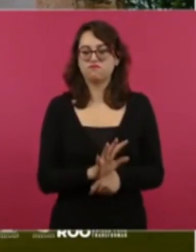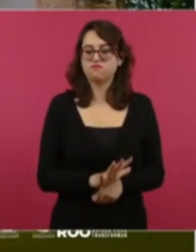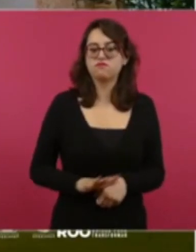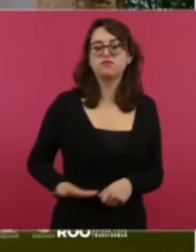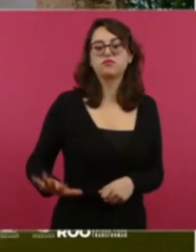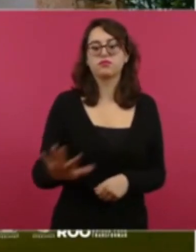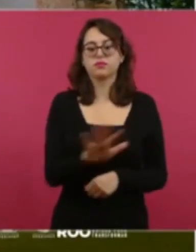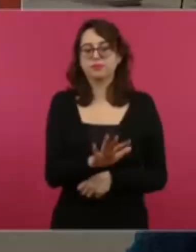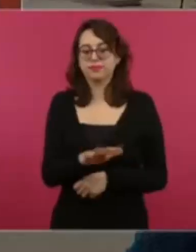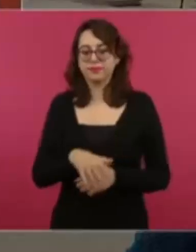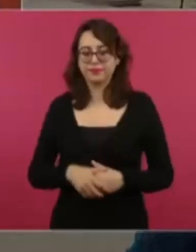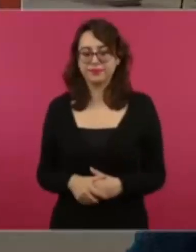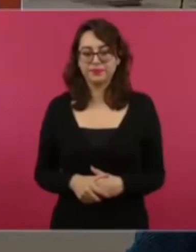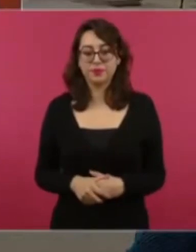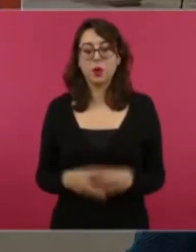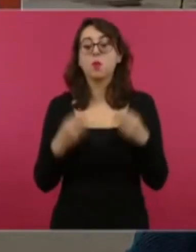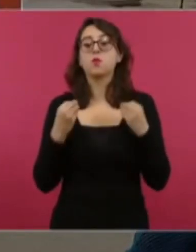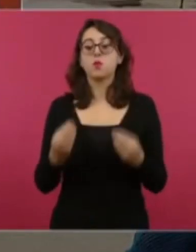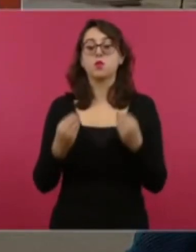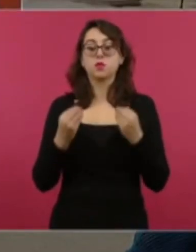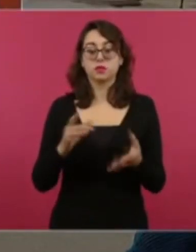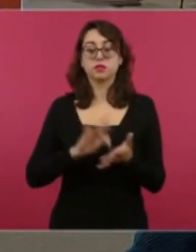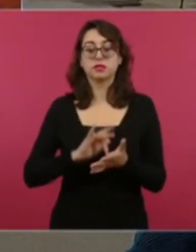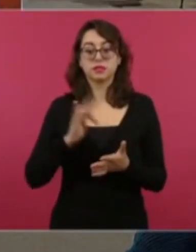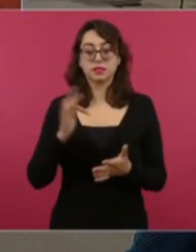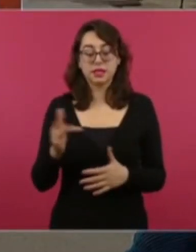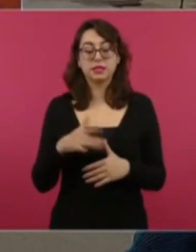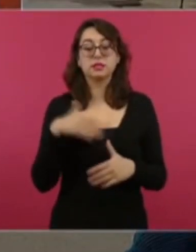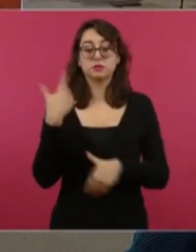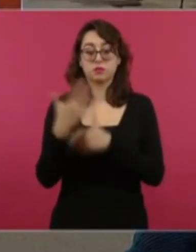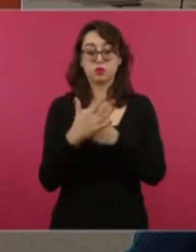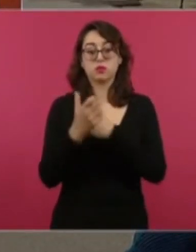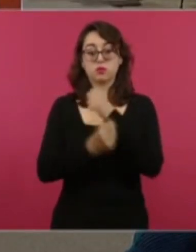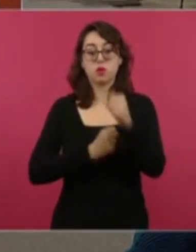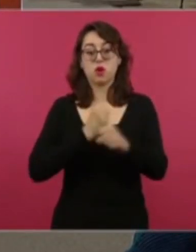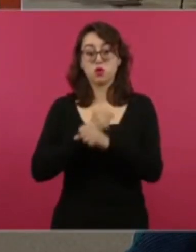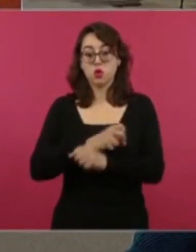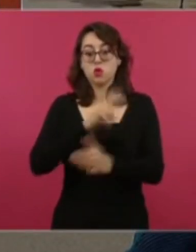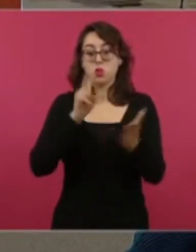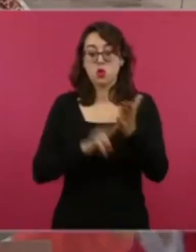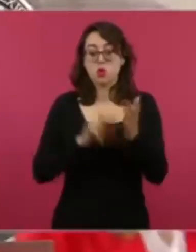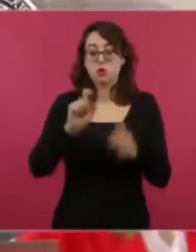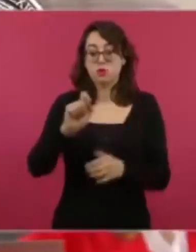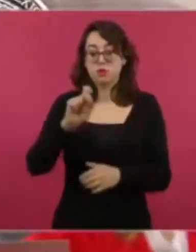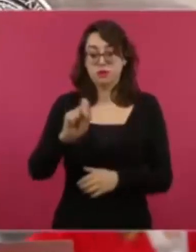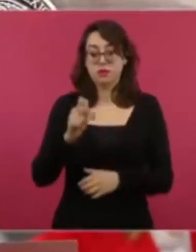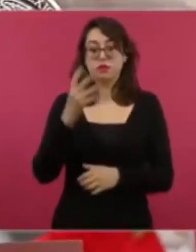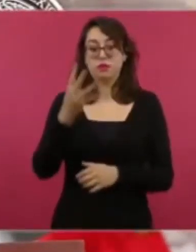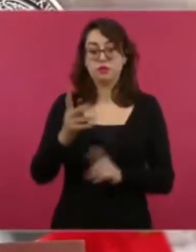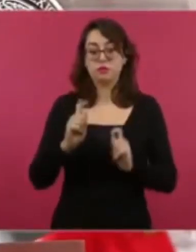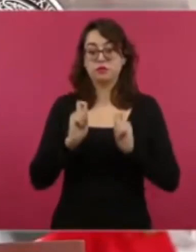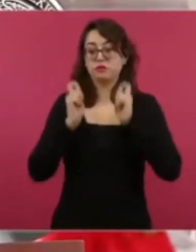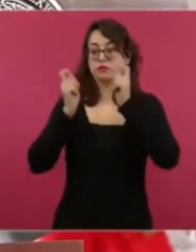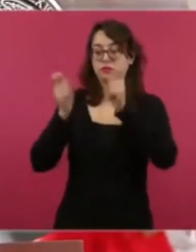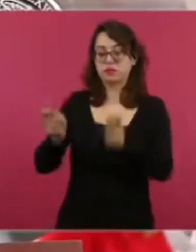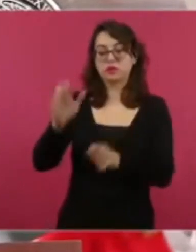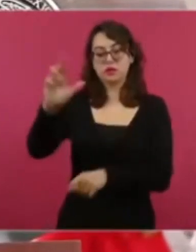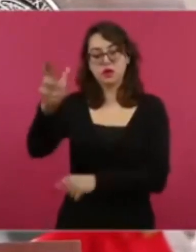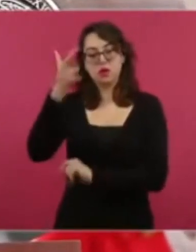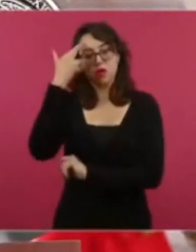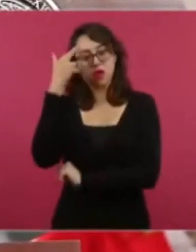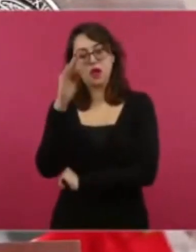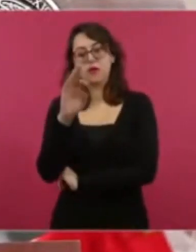Y aprovecho, señor presidente, para agradecerle que el próximo año, 2024, sea el año designado como el año de Felipe Carrillo Puerto,